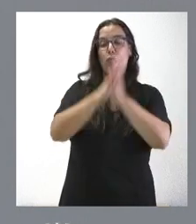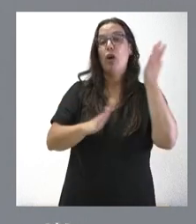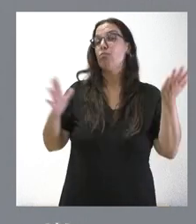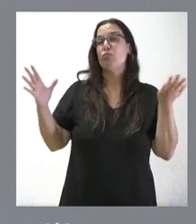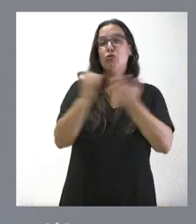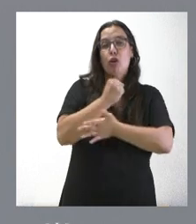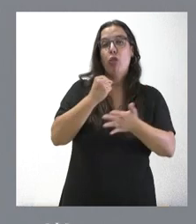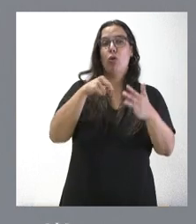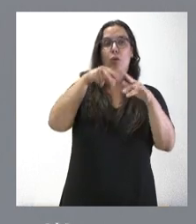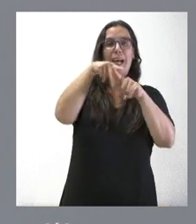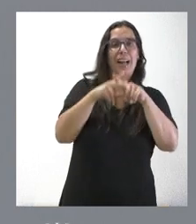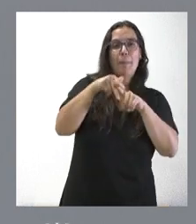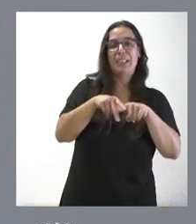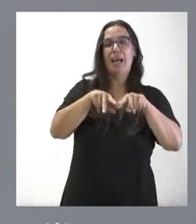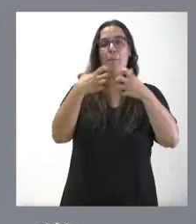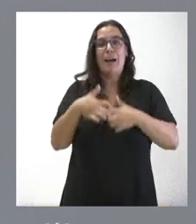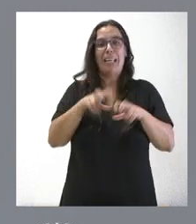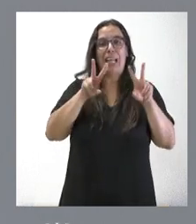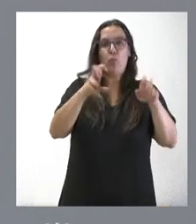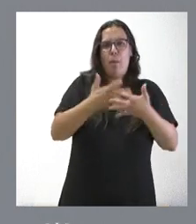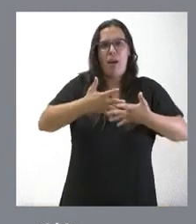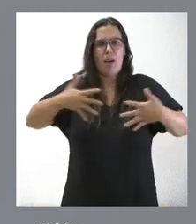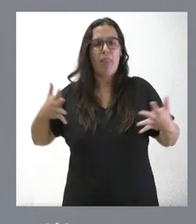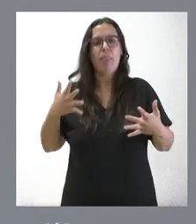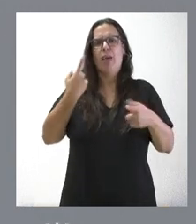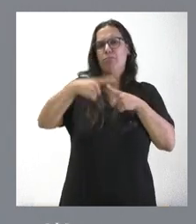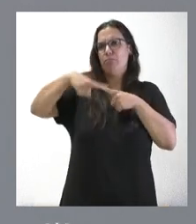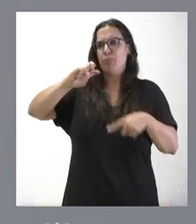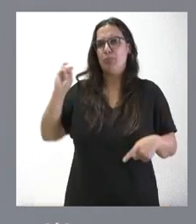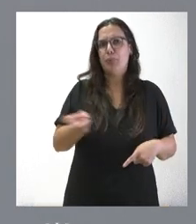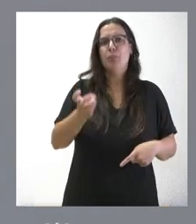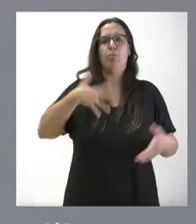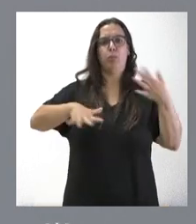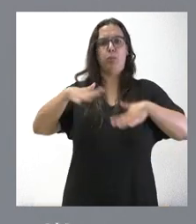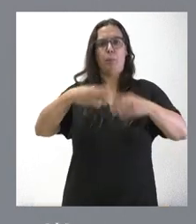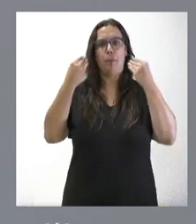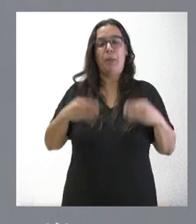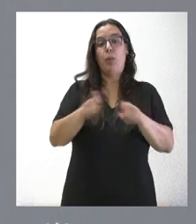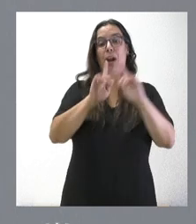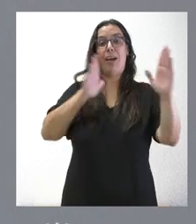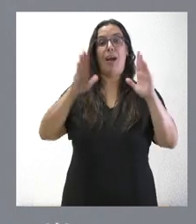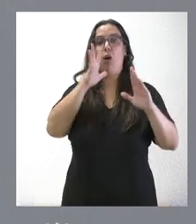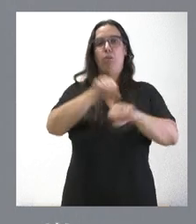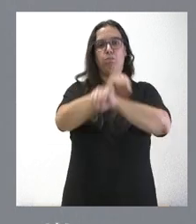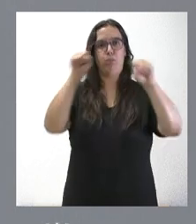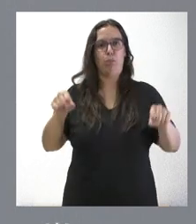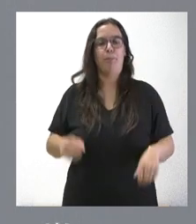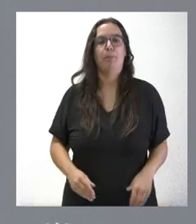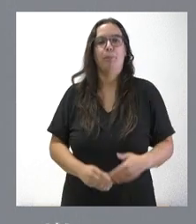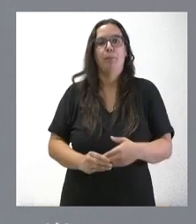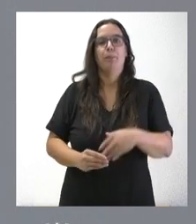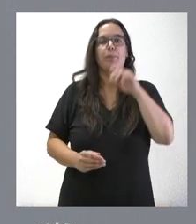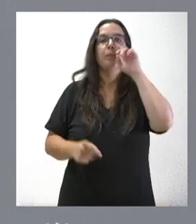son los instrumentos de nuevas maquinarias pesadas y de otro tipo, fortaleciendo toda la campaña que tenemos en marcha. Todo esto es